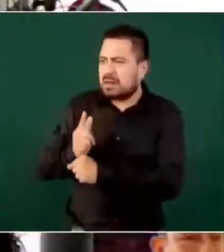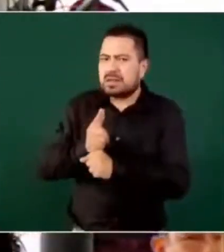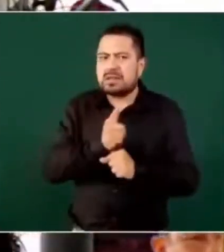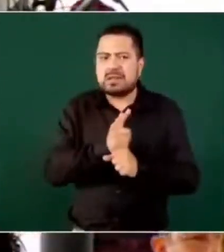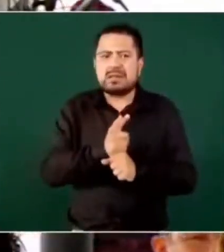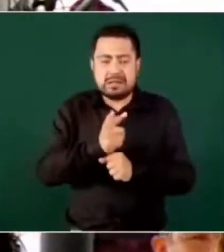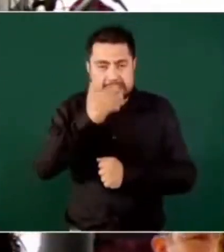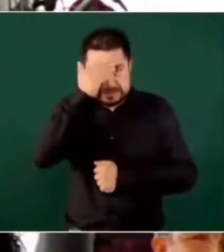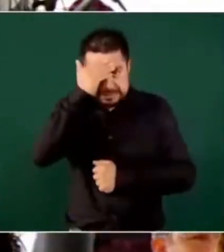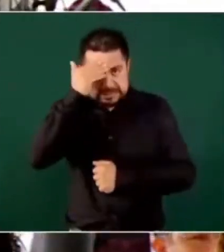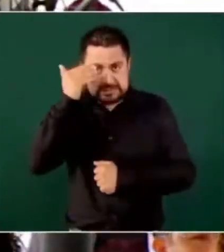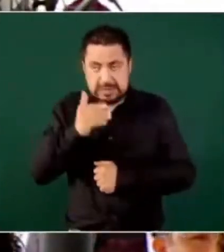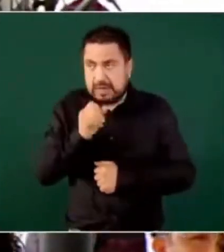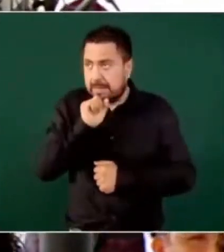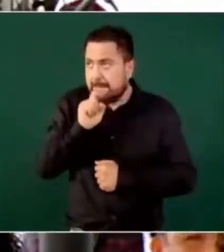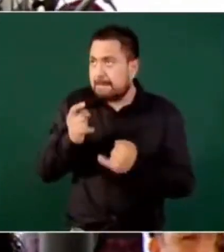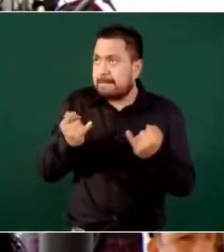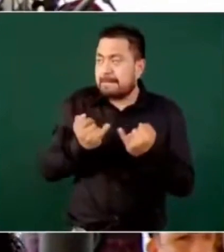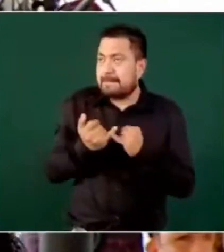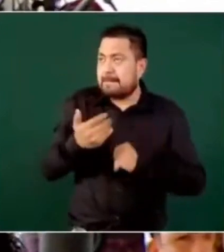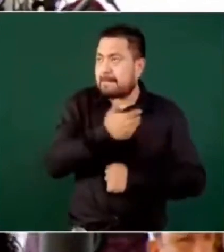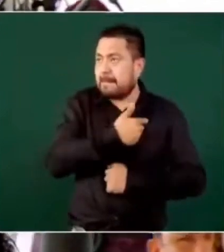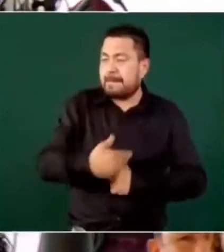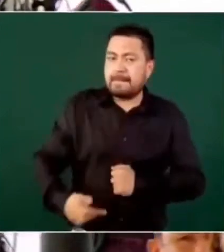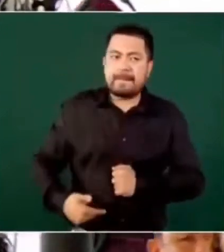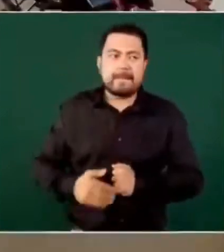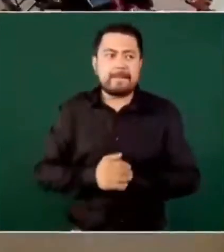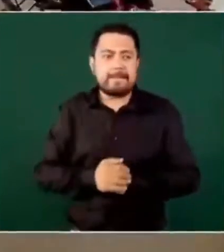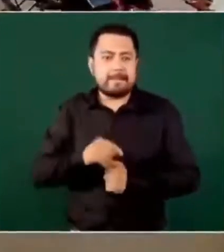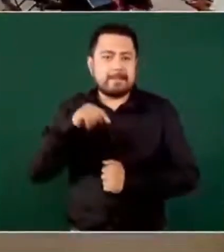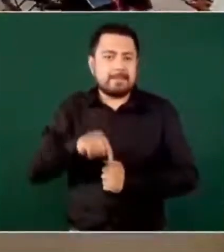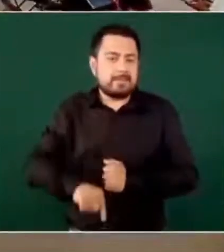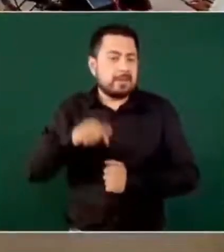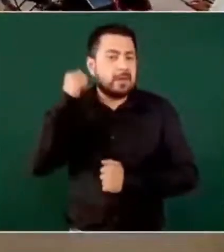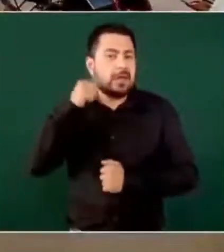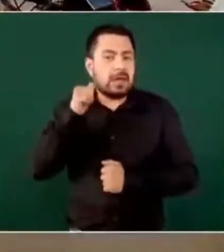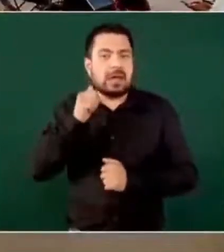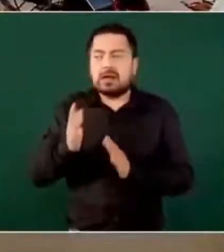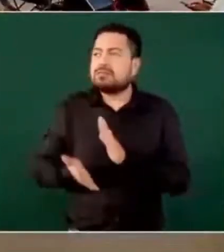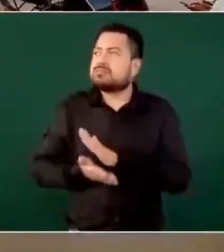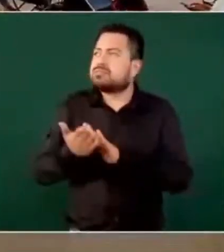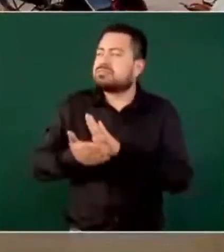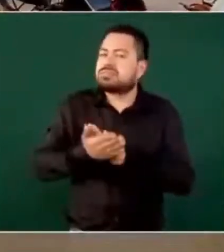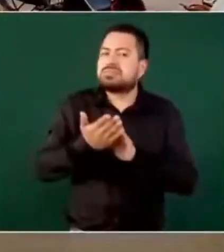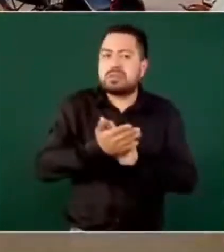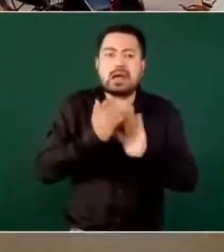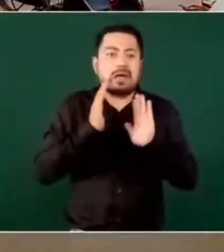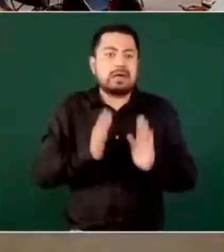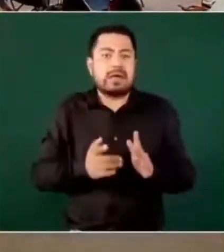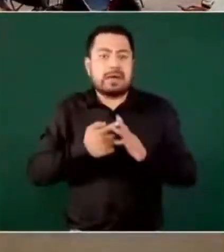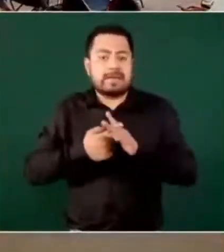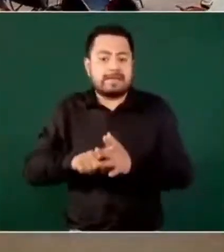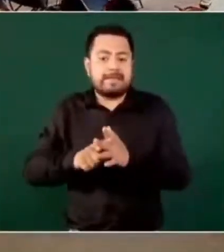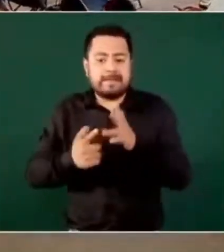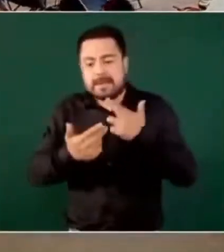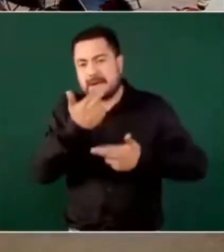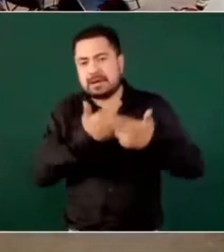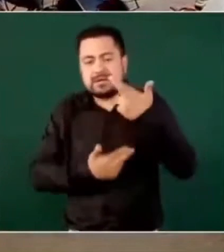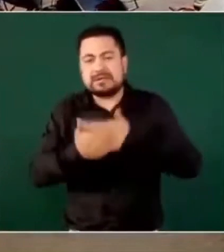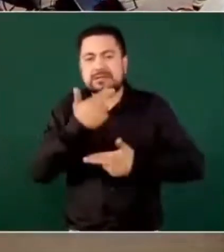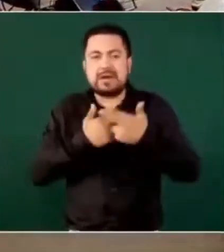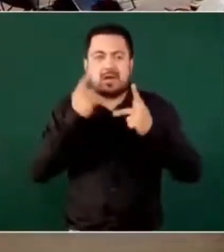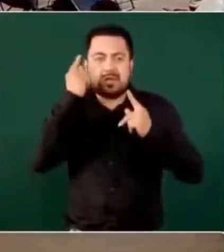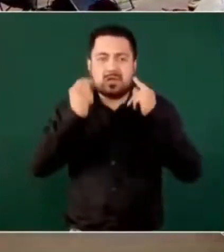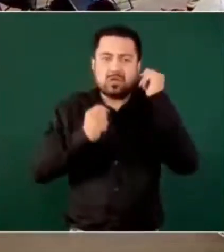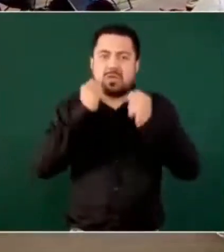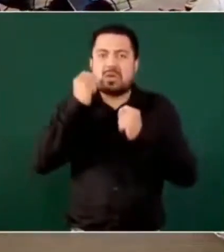Saber, presidente, el puerto está en recuperación y tiene la capacidad de empezar a recibir turismo. Y a pocos meses